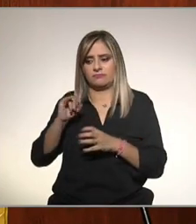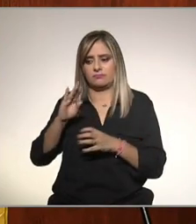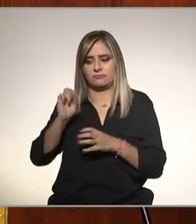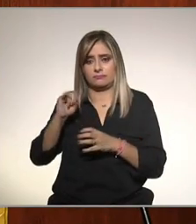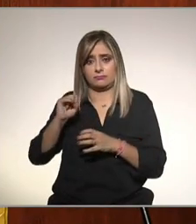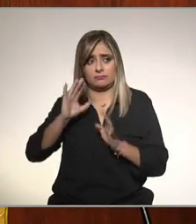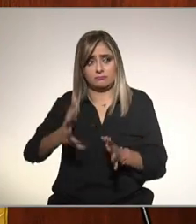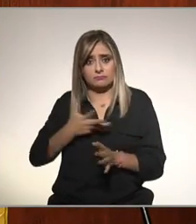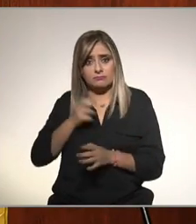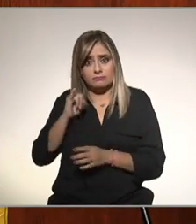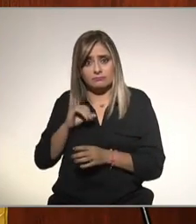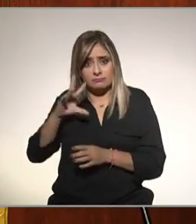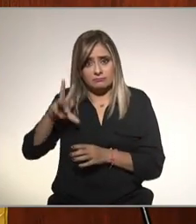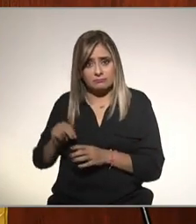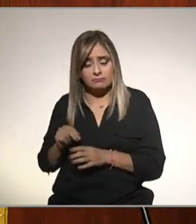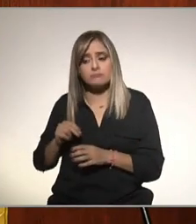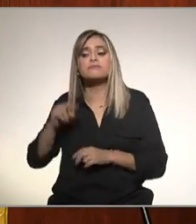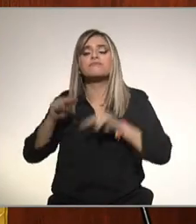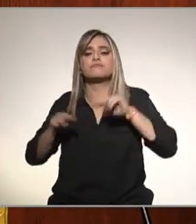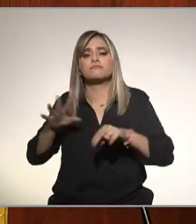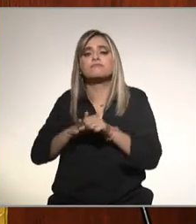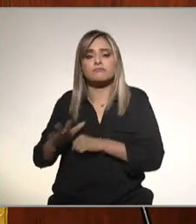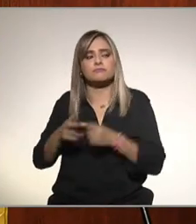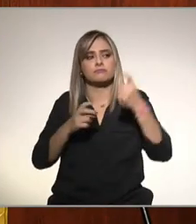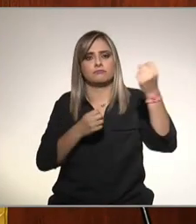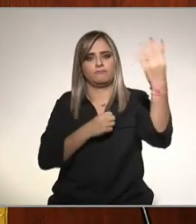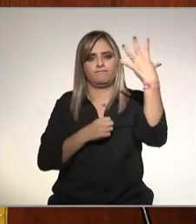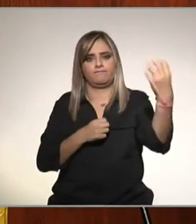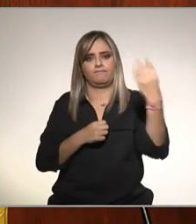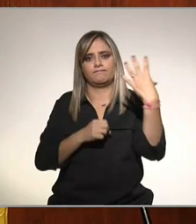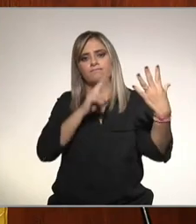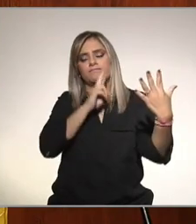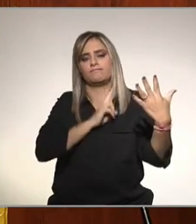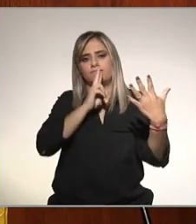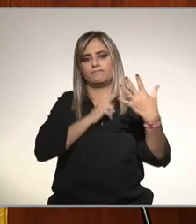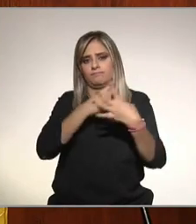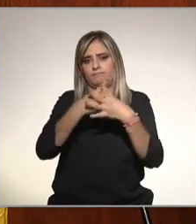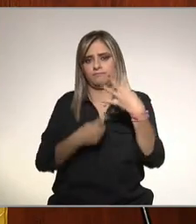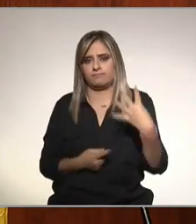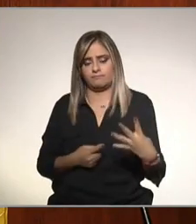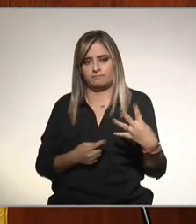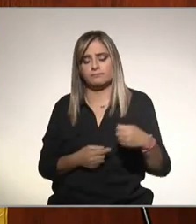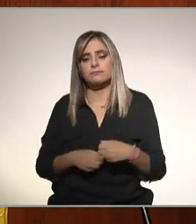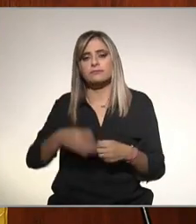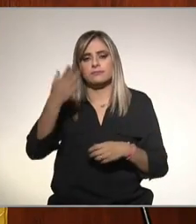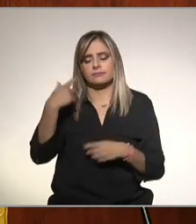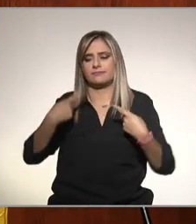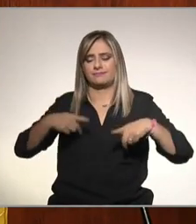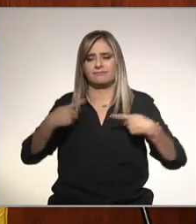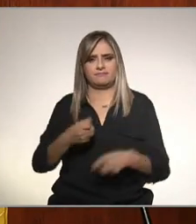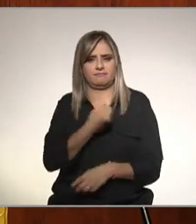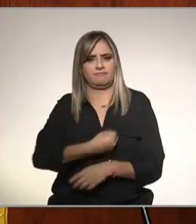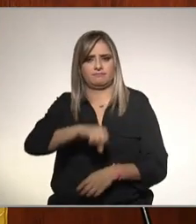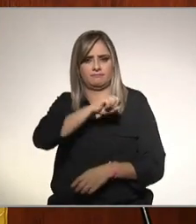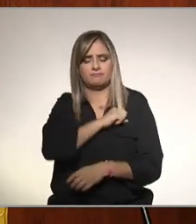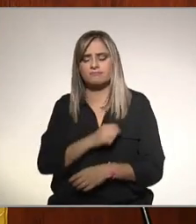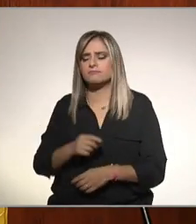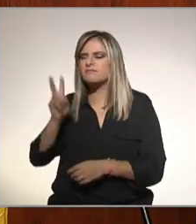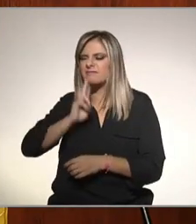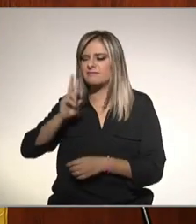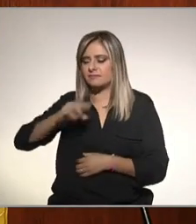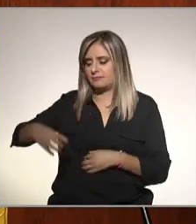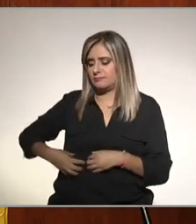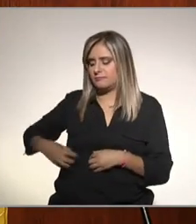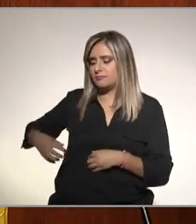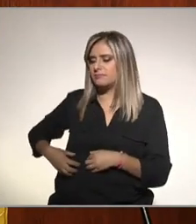y si la tuviera qué grado tiene insisto en los estudios que hemos hecho en población sana hemos encontrado la